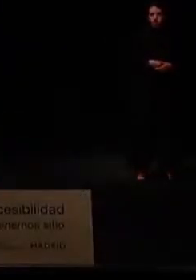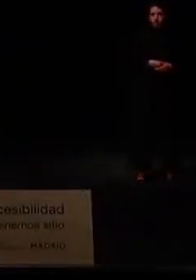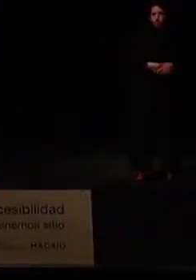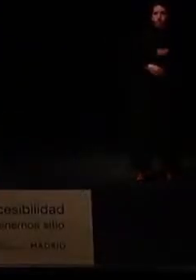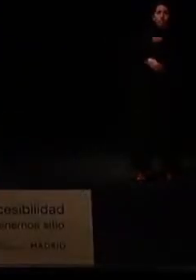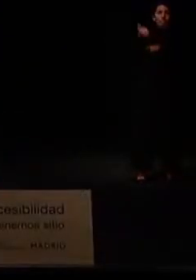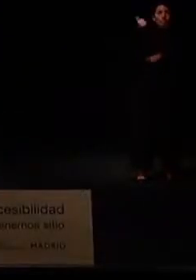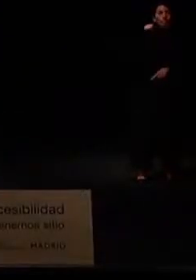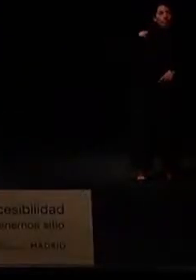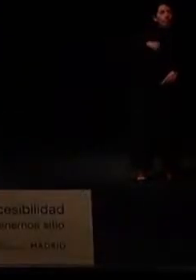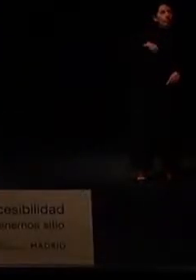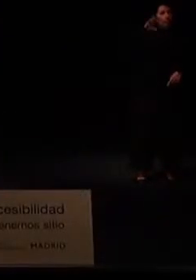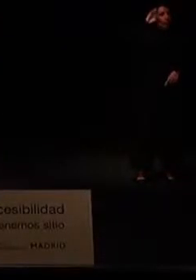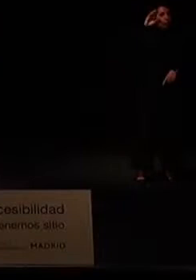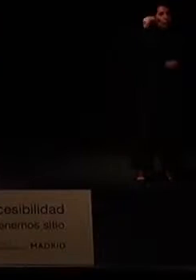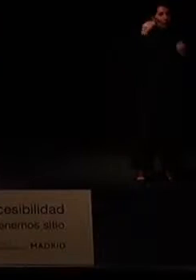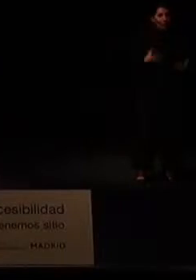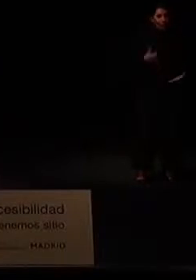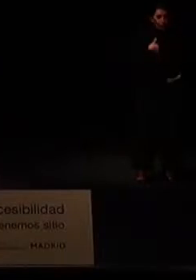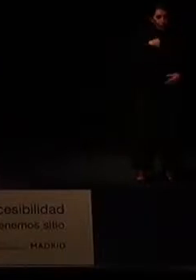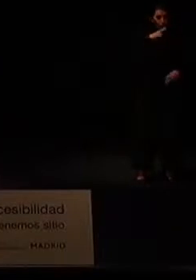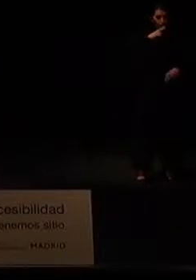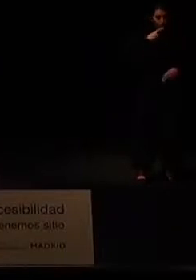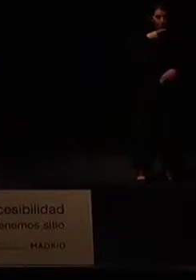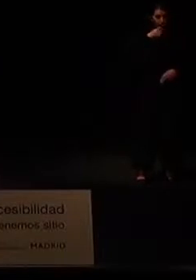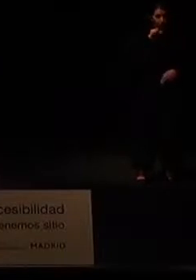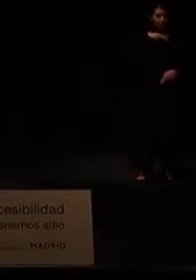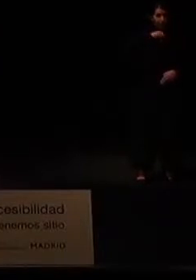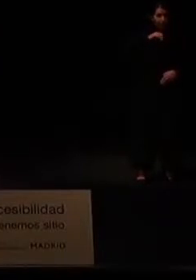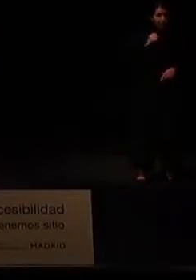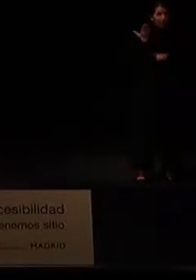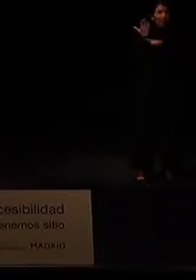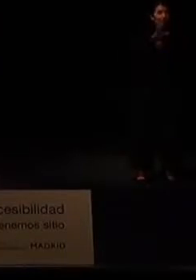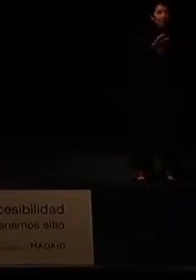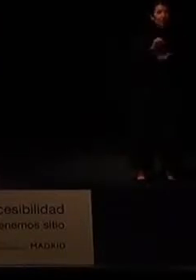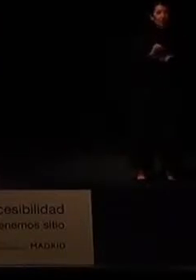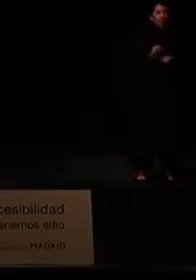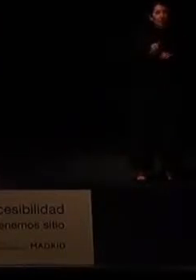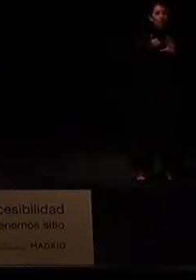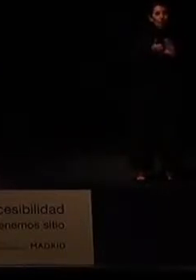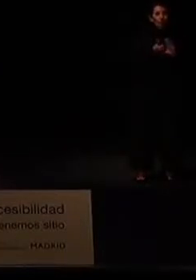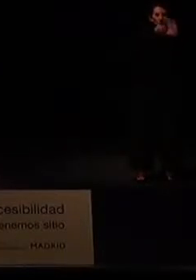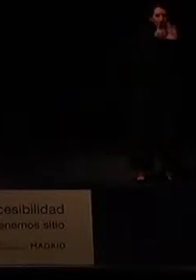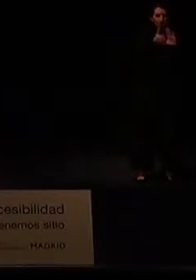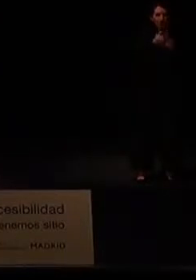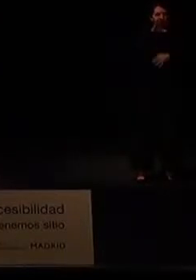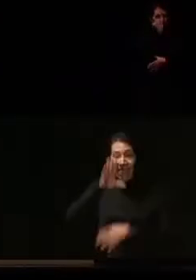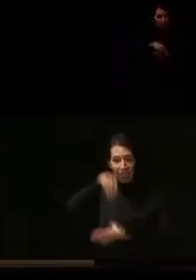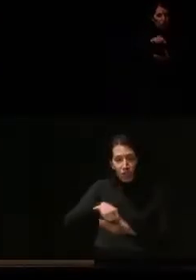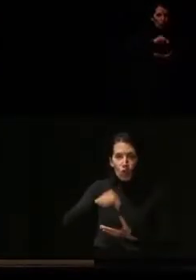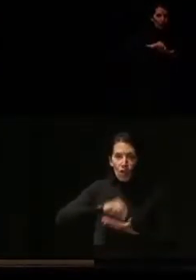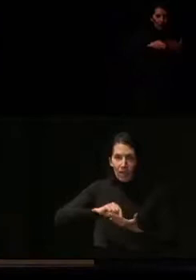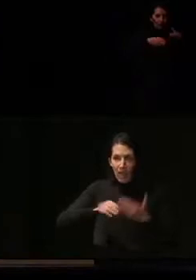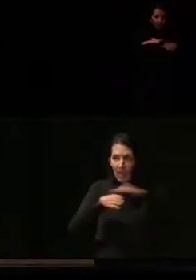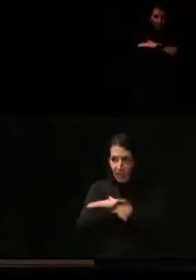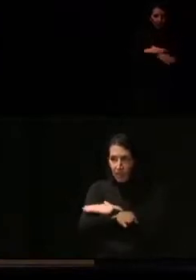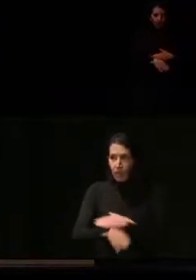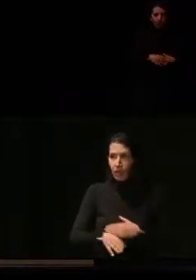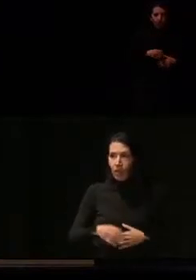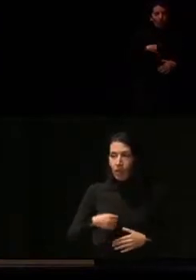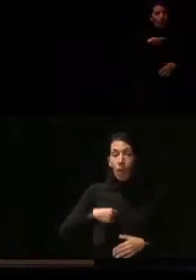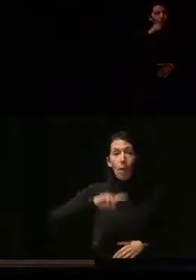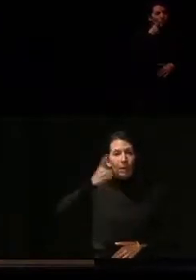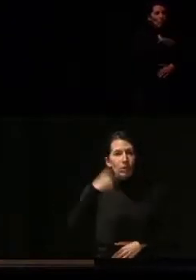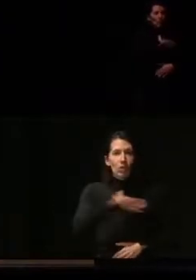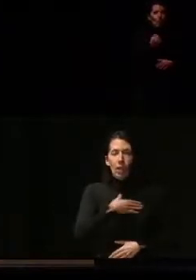Hola, ¿qué tal? Soy Francisco Cañán, representante de Más Madrid en la Oficina de Accesibilidad. Y primero